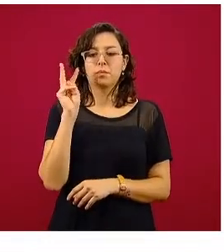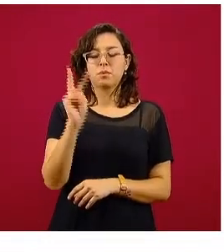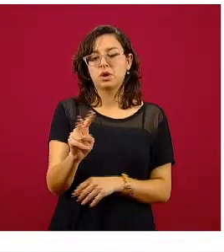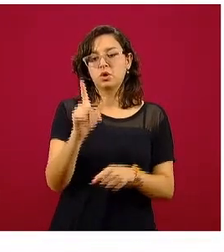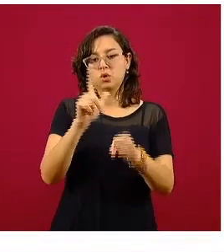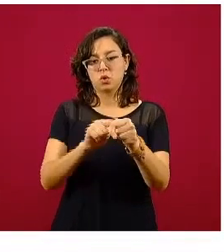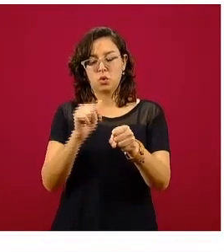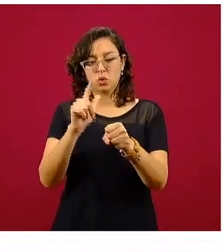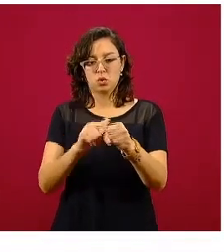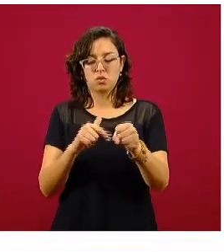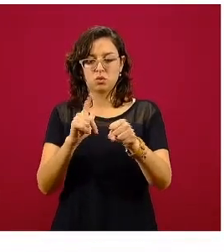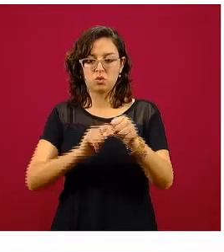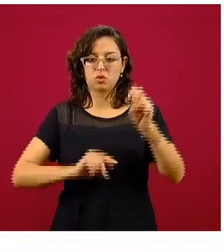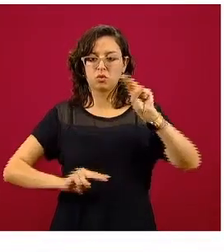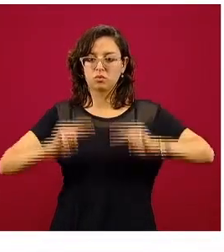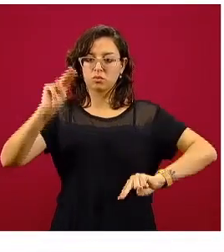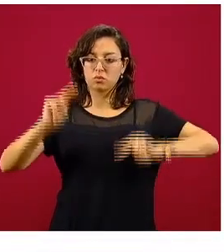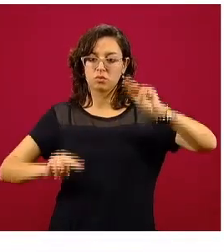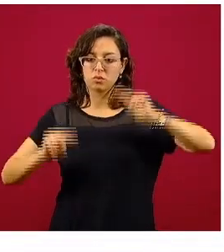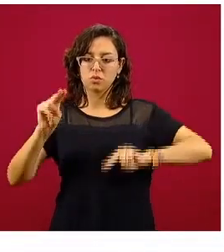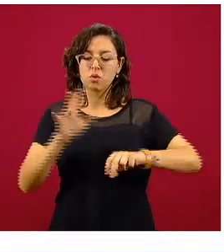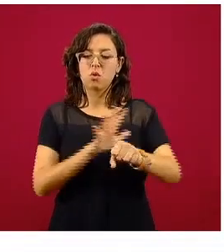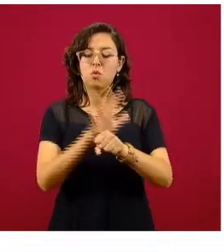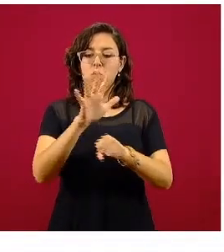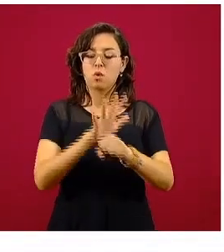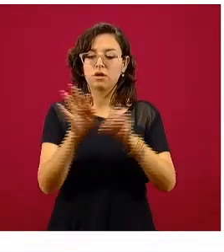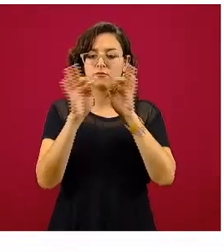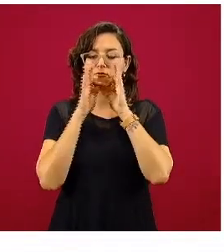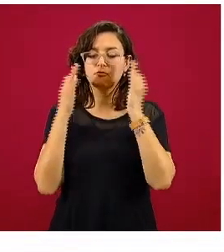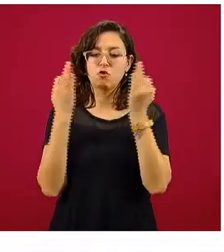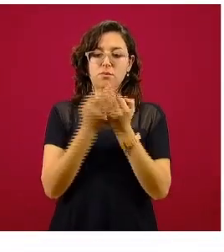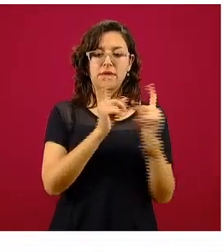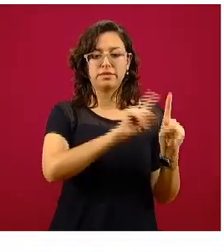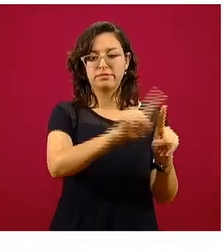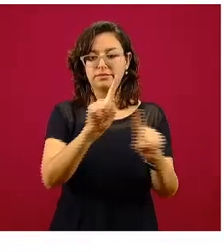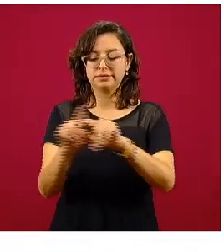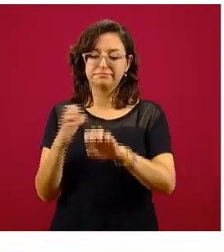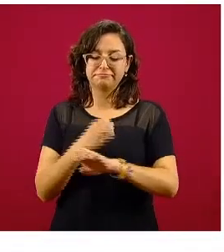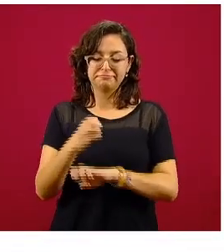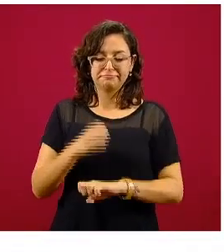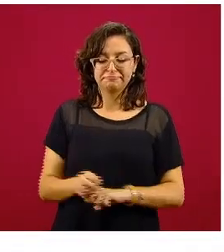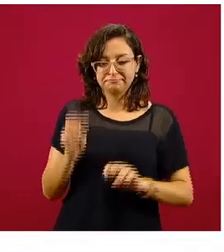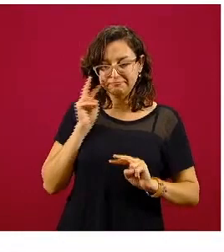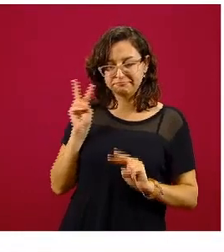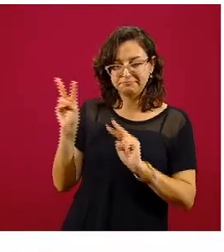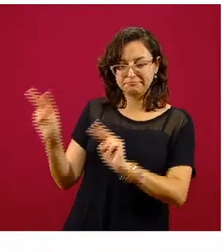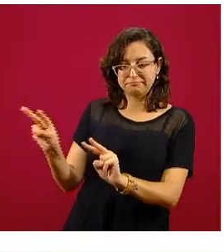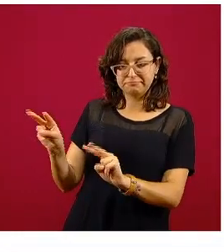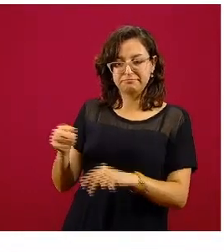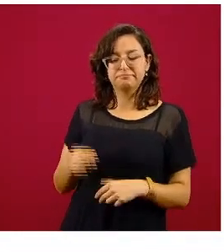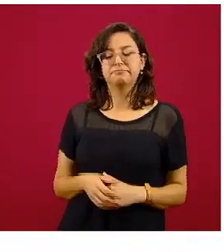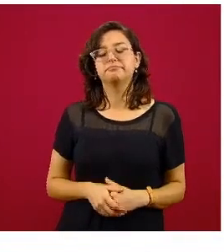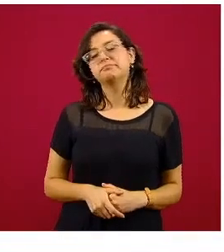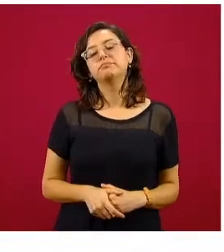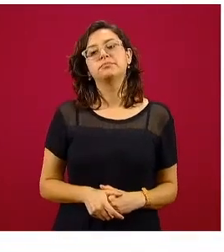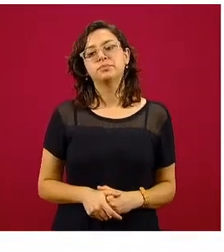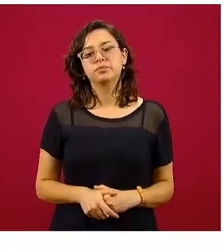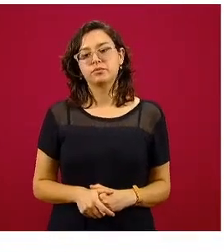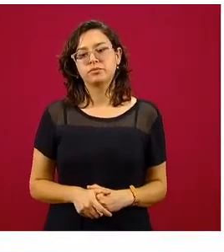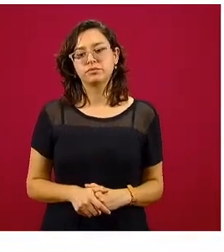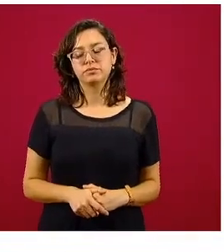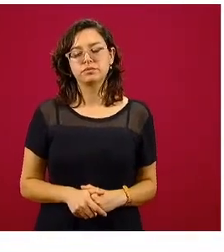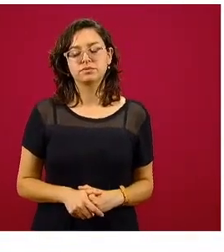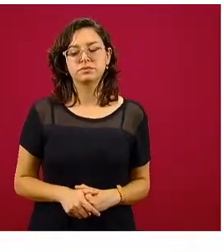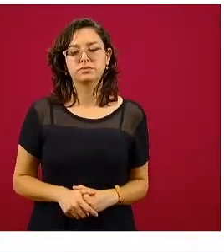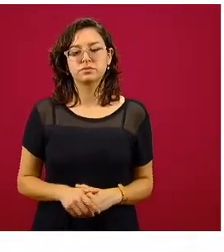escala de colores, cuál es la distribución de esta carga de enfermedad. Lógicamente los estados que tienen el color más oscuro, son